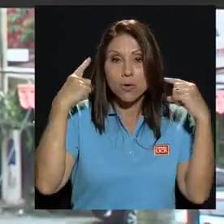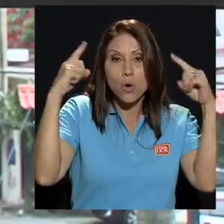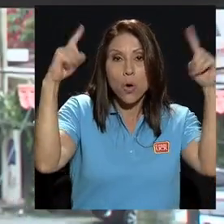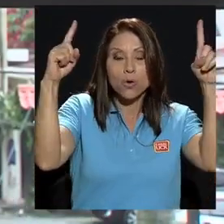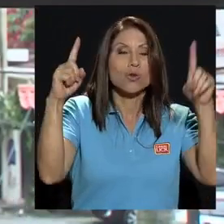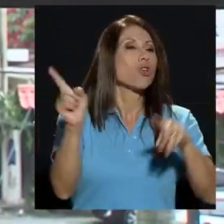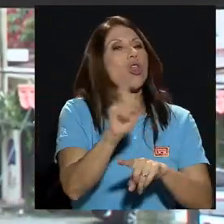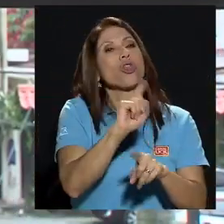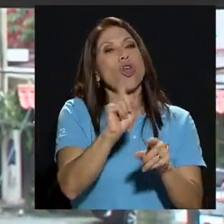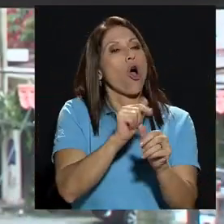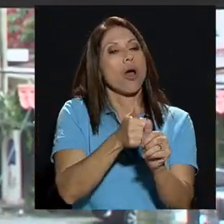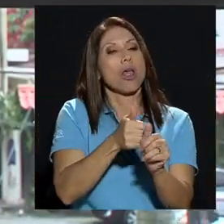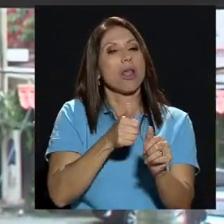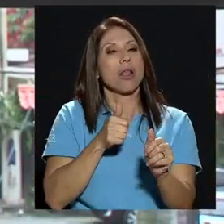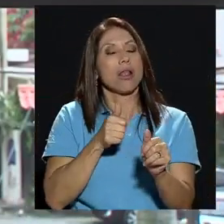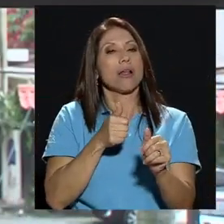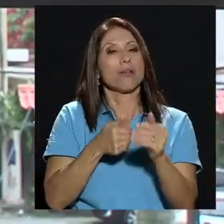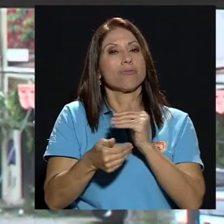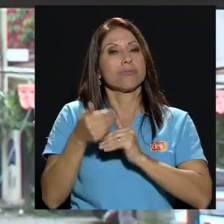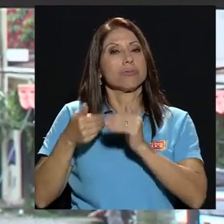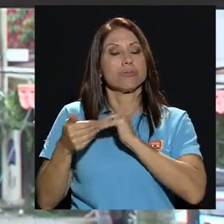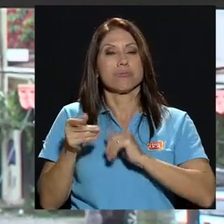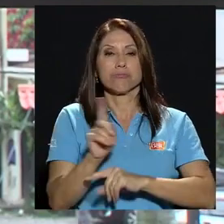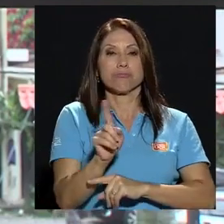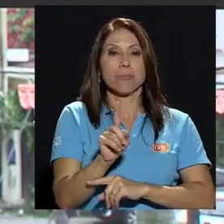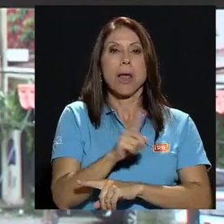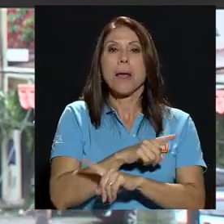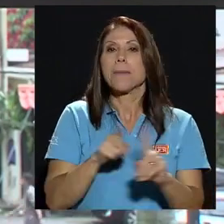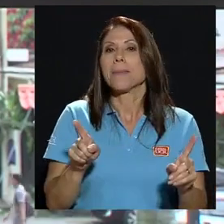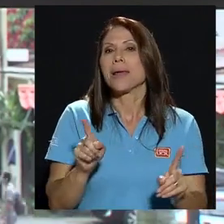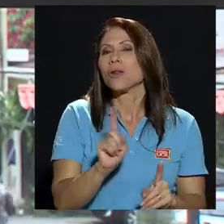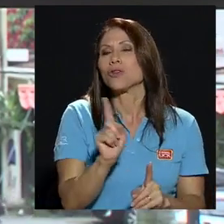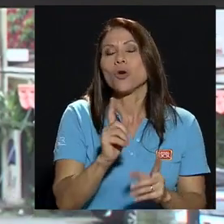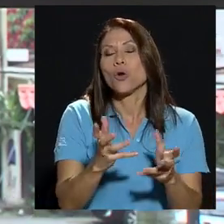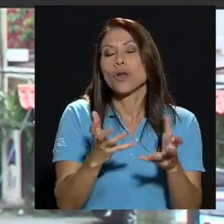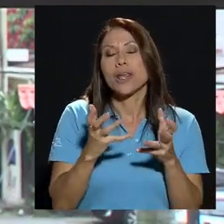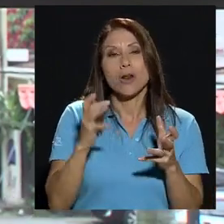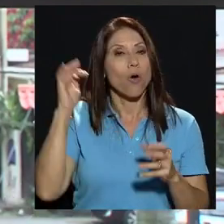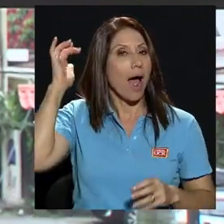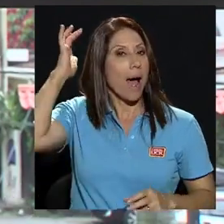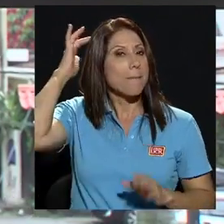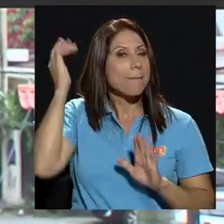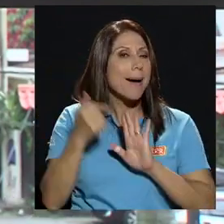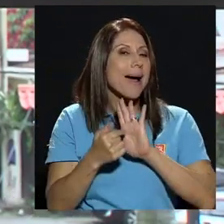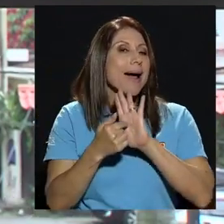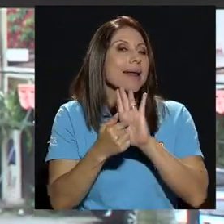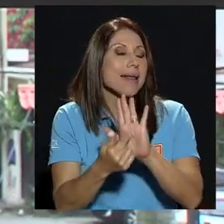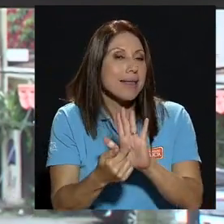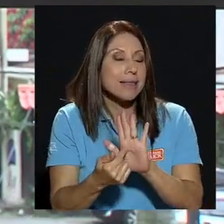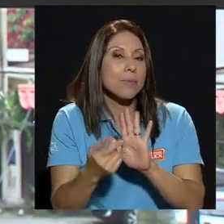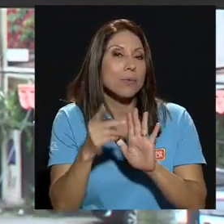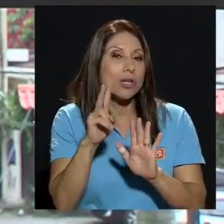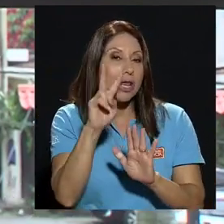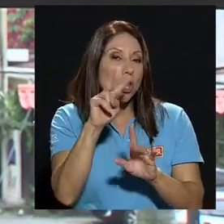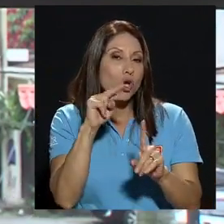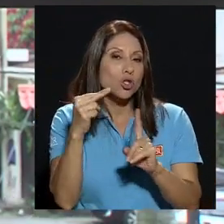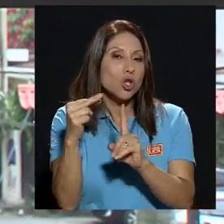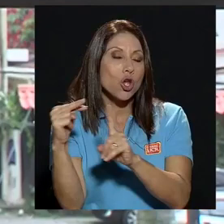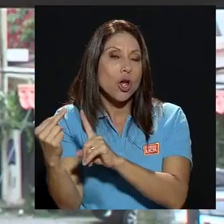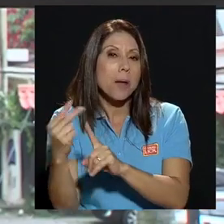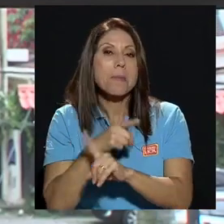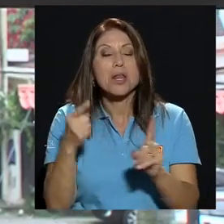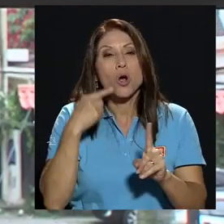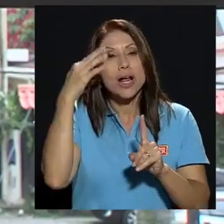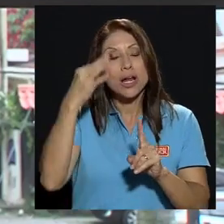pero también no quisiera aparentar ser dual en esto pero yo creo que es posible hacer ambas cosas además